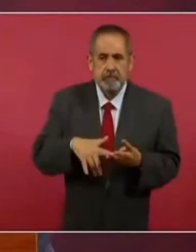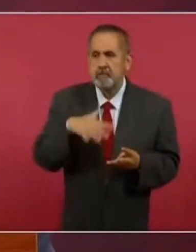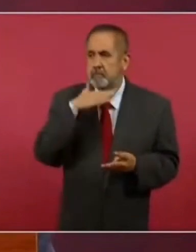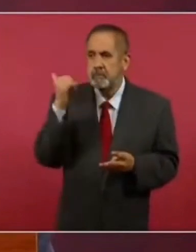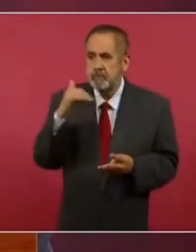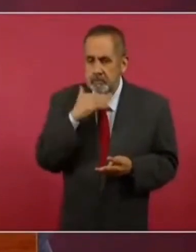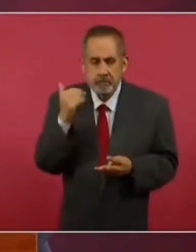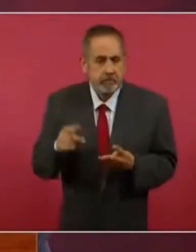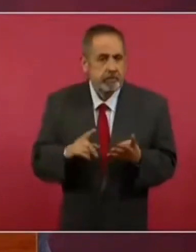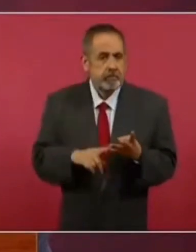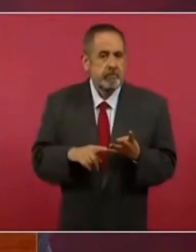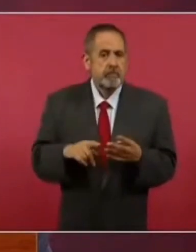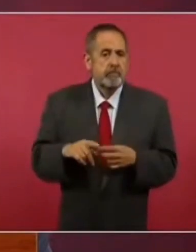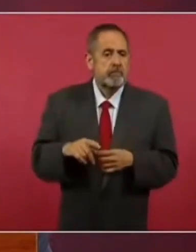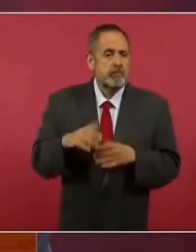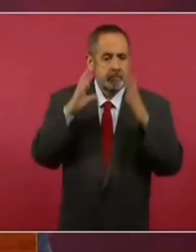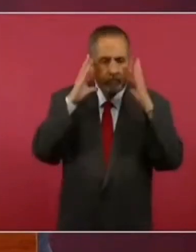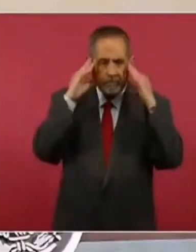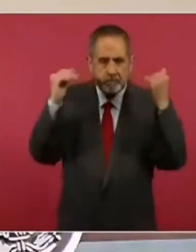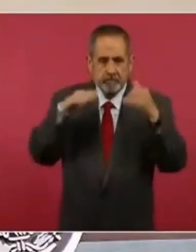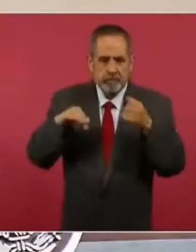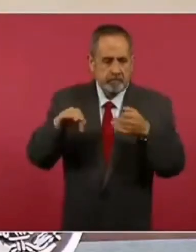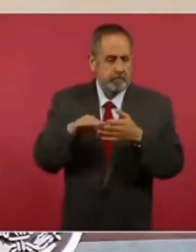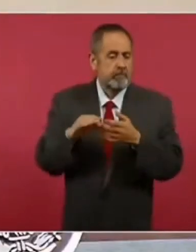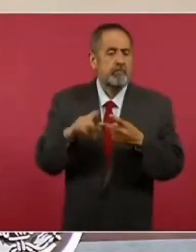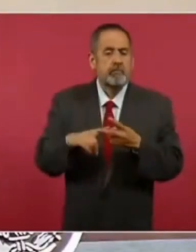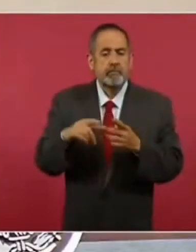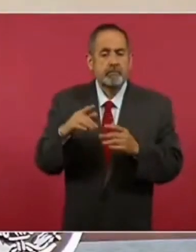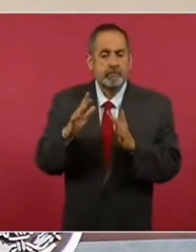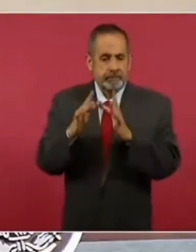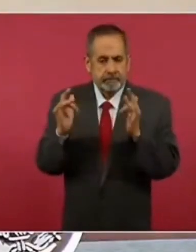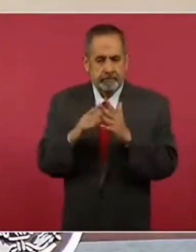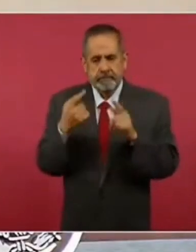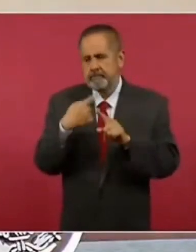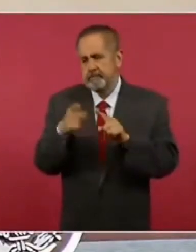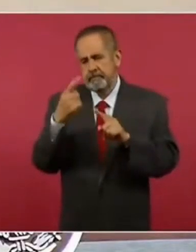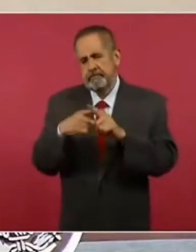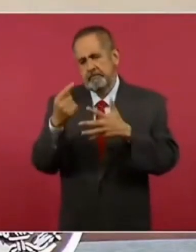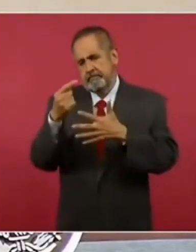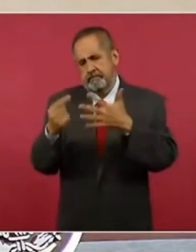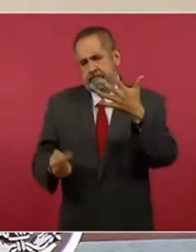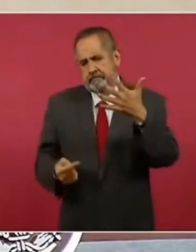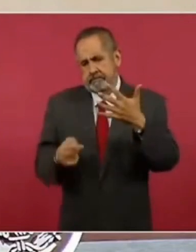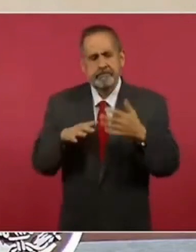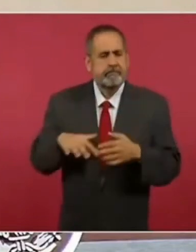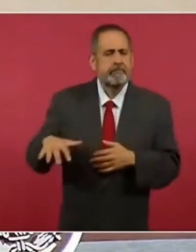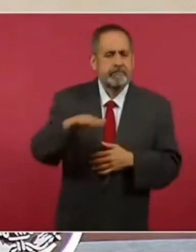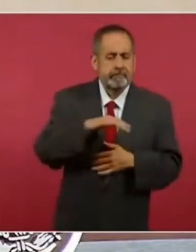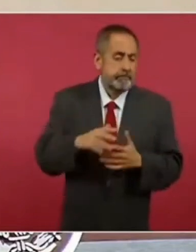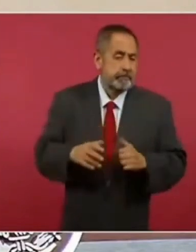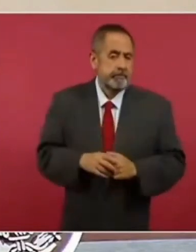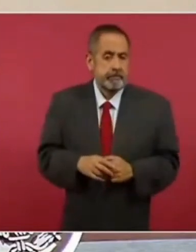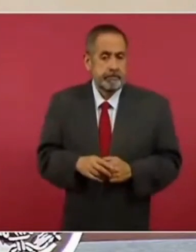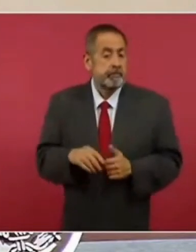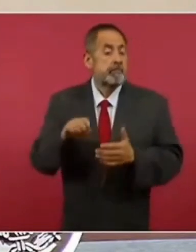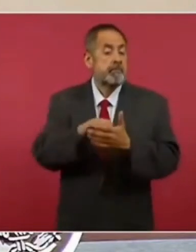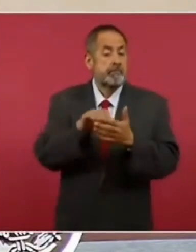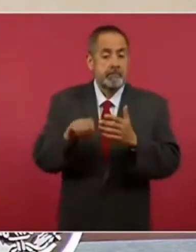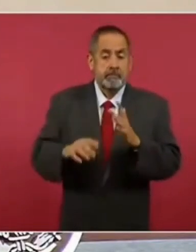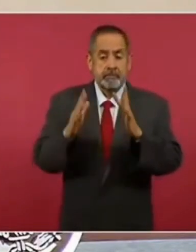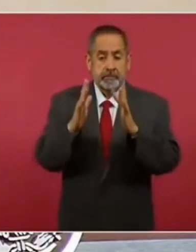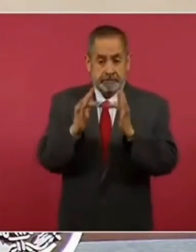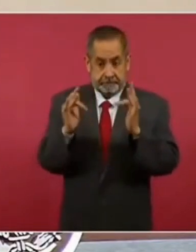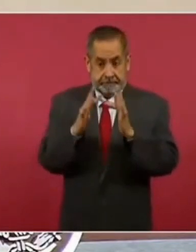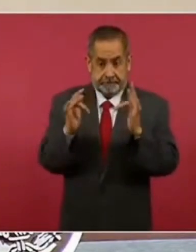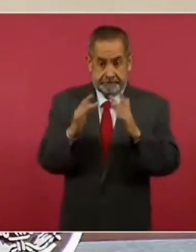Alemania, Países Bajos, Francia, entre otros países. En el caso de Francia, por ejemplo,